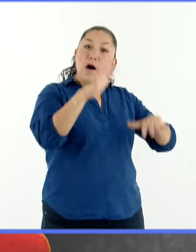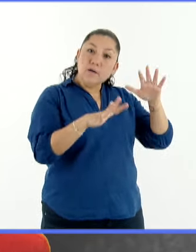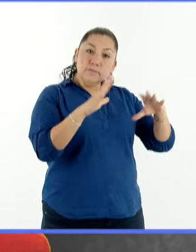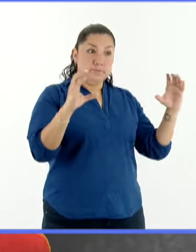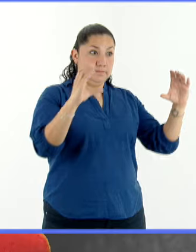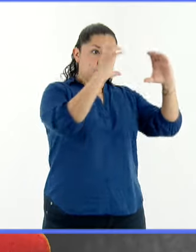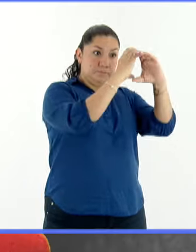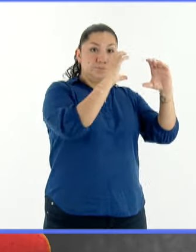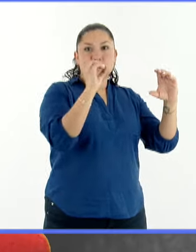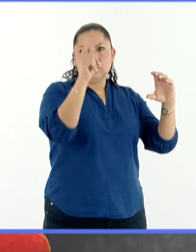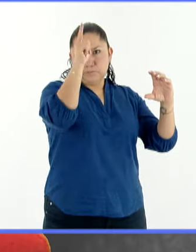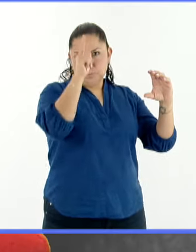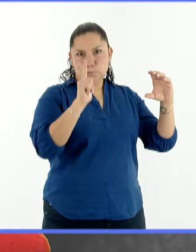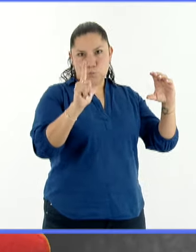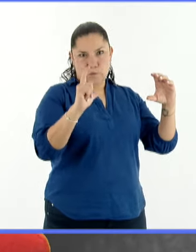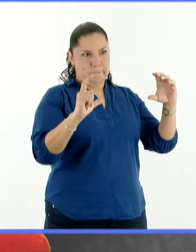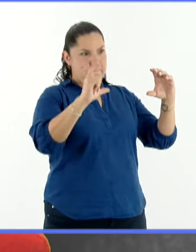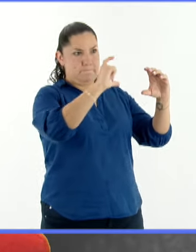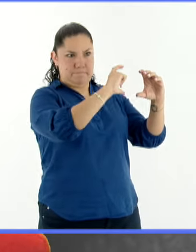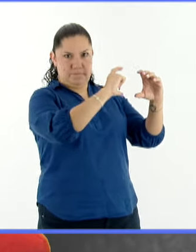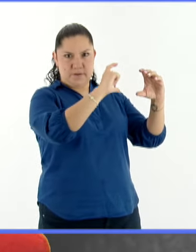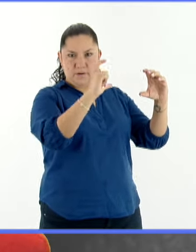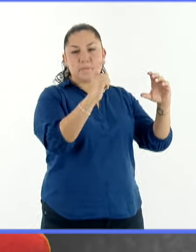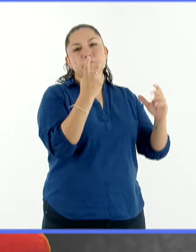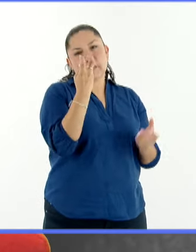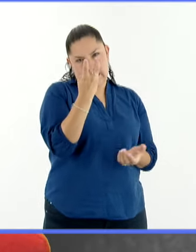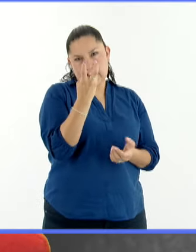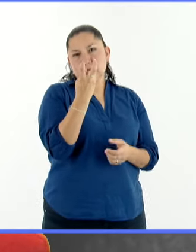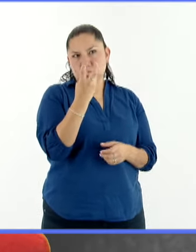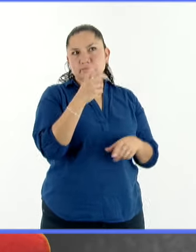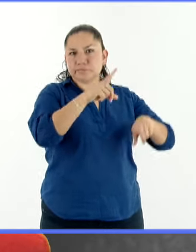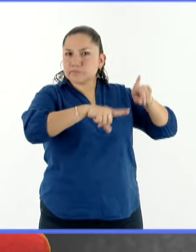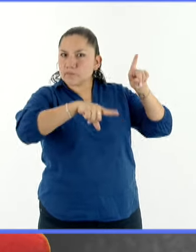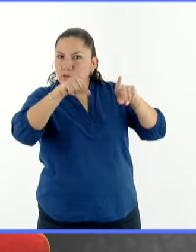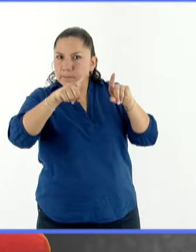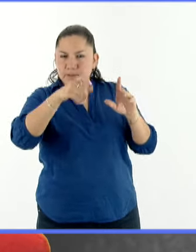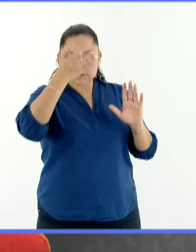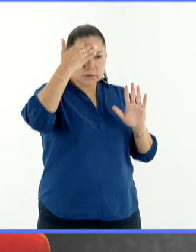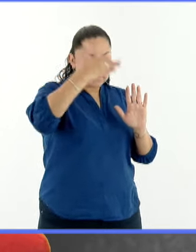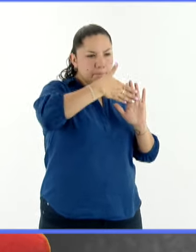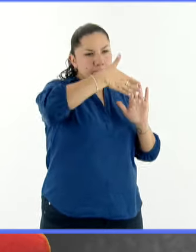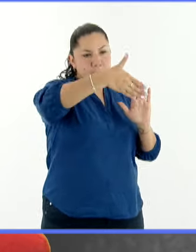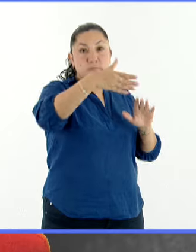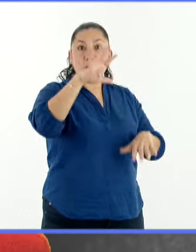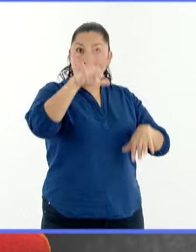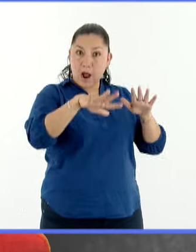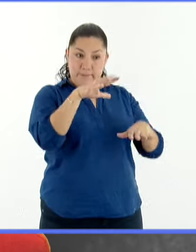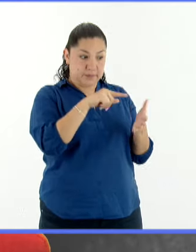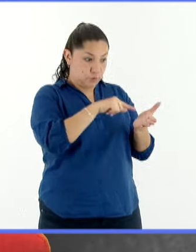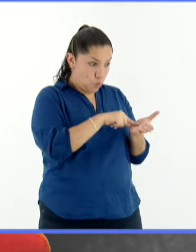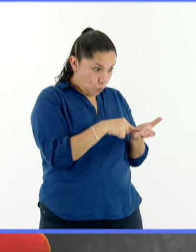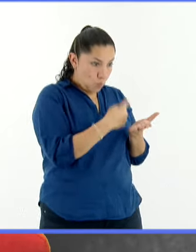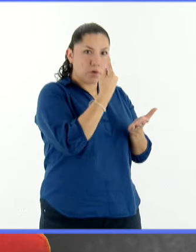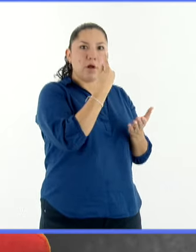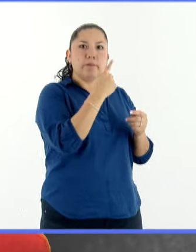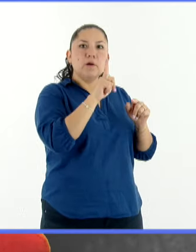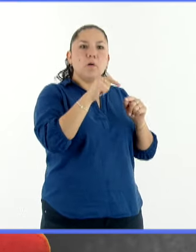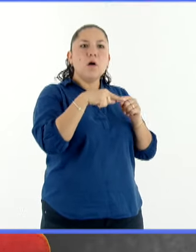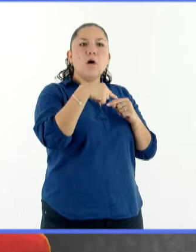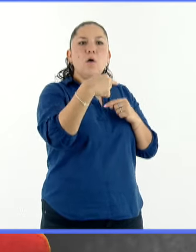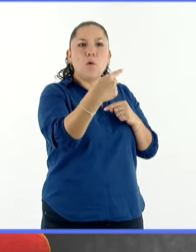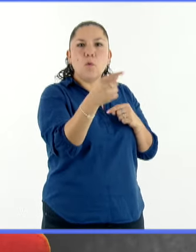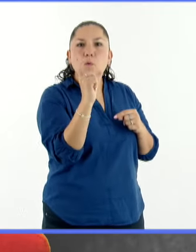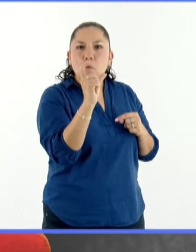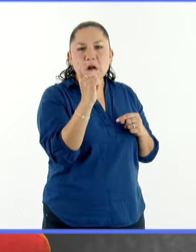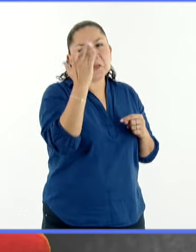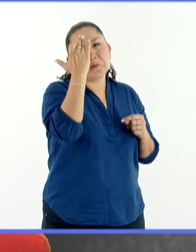ubicaciones mucho más particulares, la duración entre eclipses o el espacio entre dos eclipses ya se vuelve más rara. Por ejemplo, en la Ciudad de México